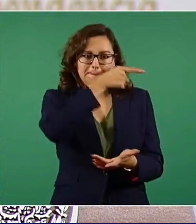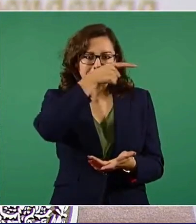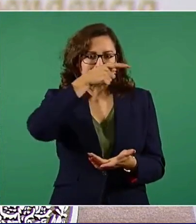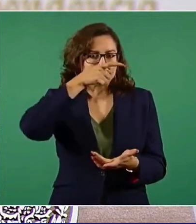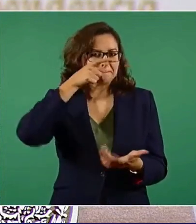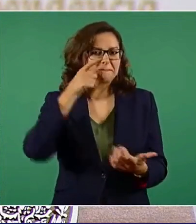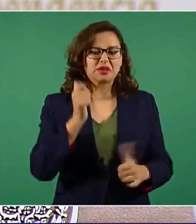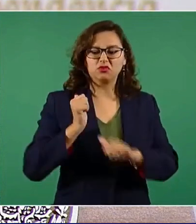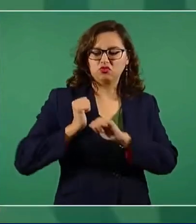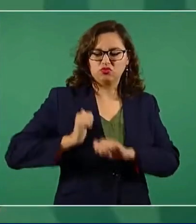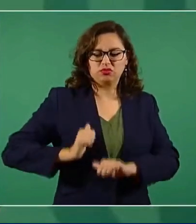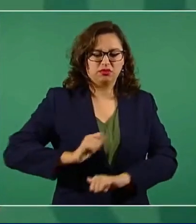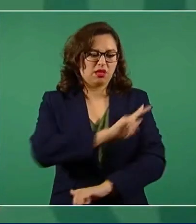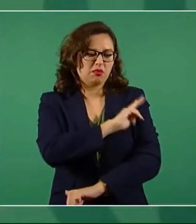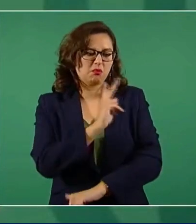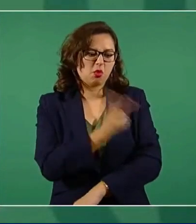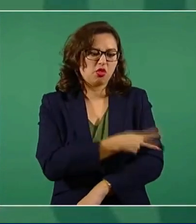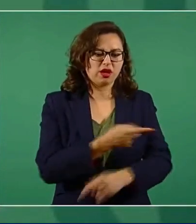a costa de lo que sea.